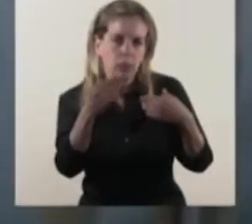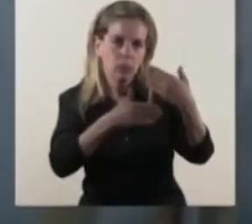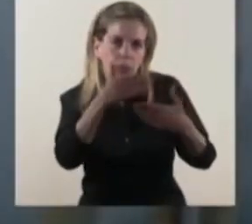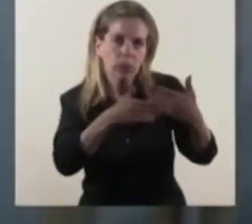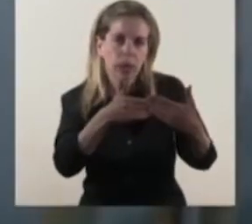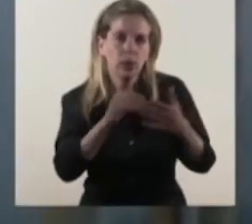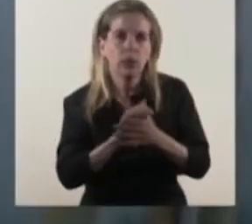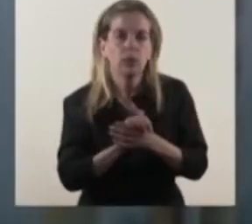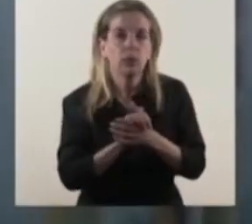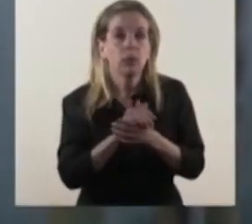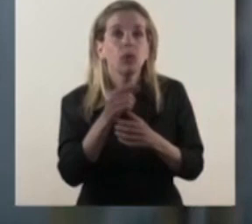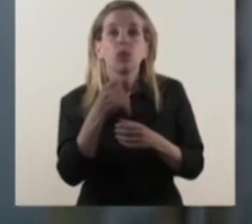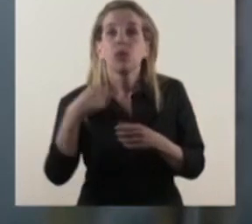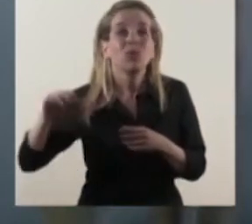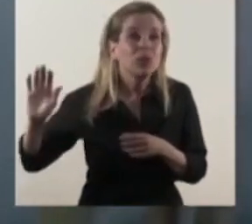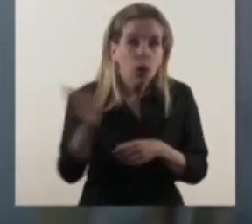Y todos somos todos.